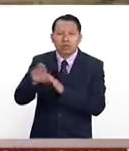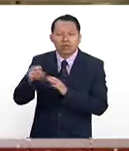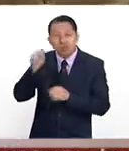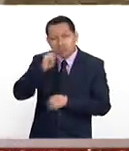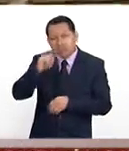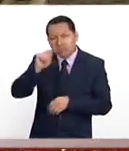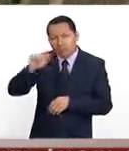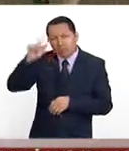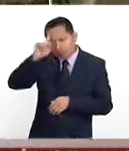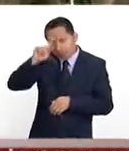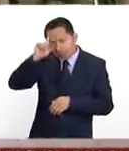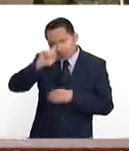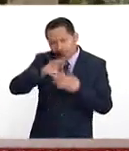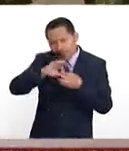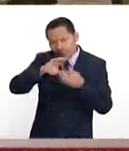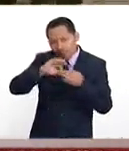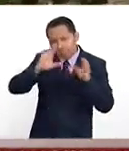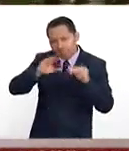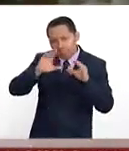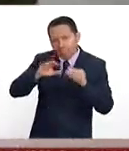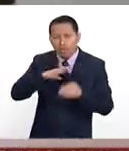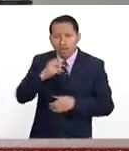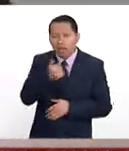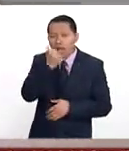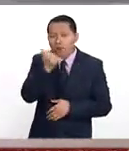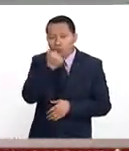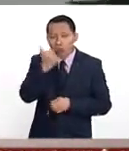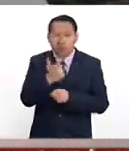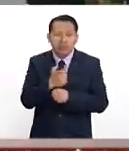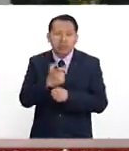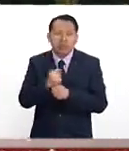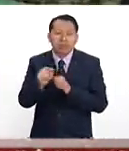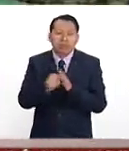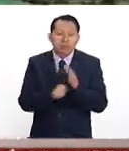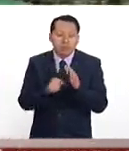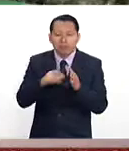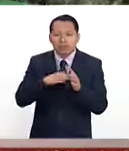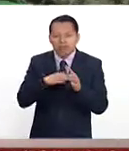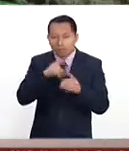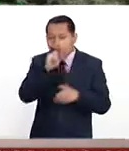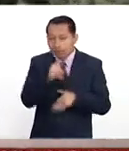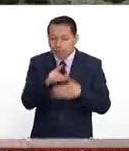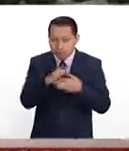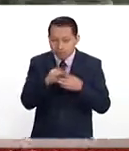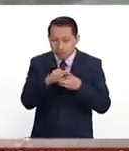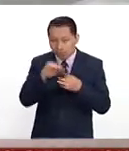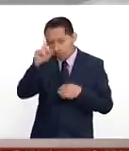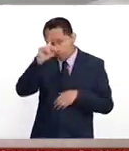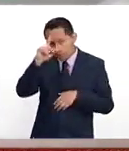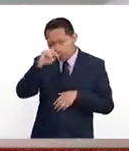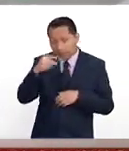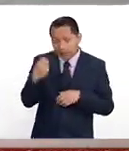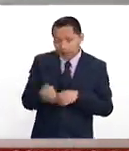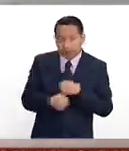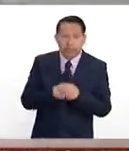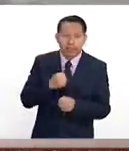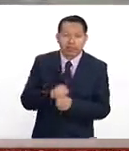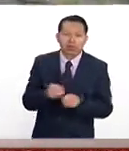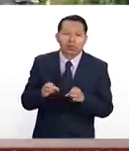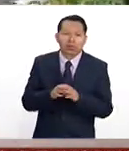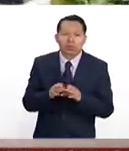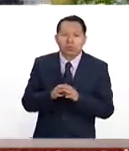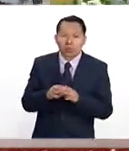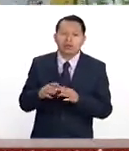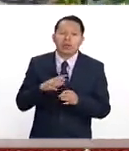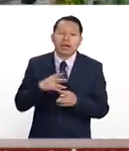manera profesional a los alumnos del séptimo semestre de desarrollo comunitario, los cuales en este año nos dieron otro